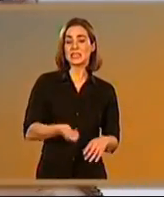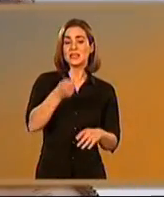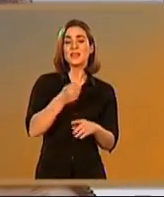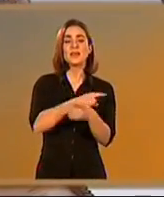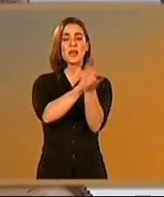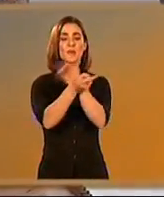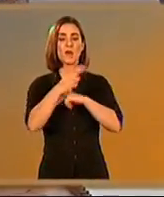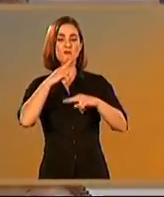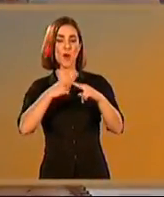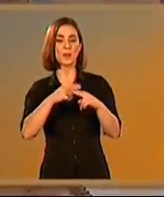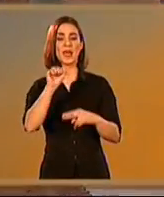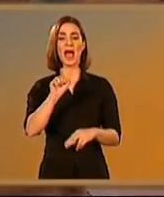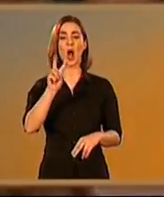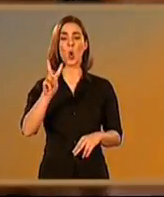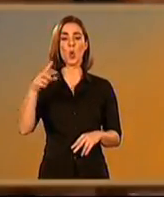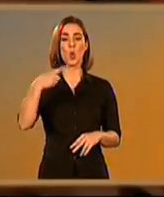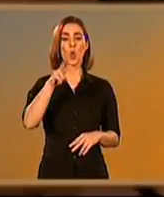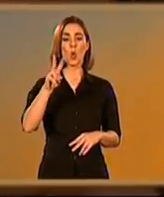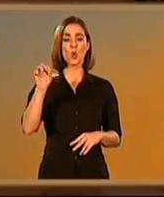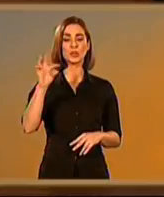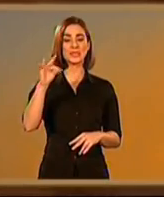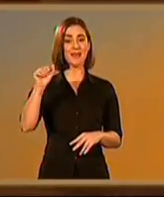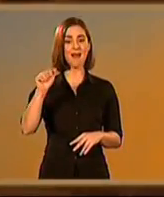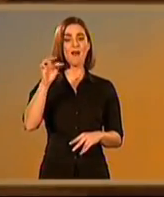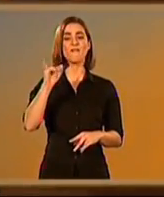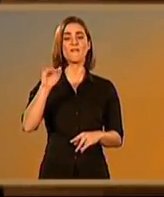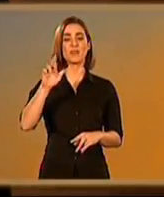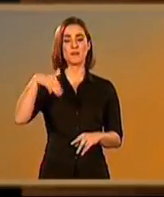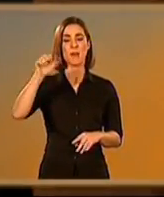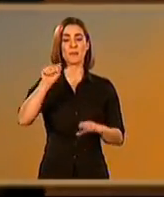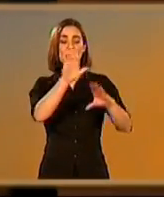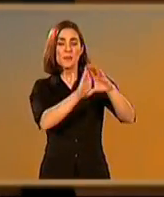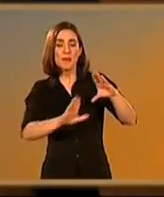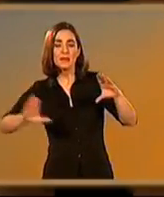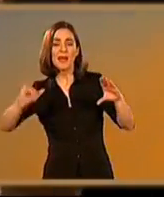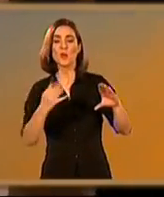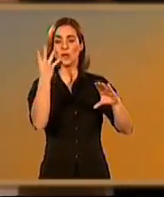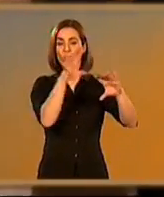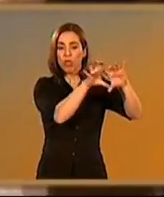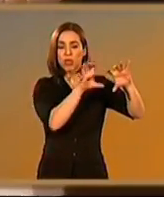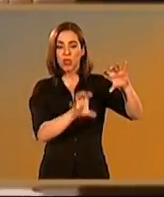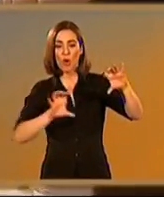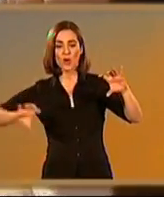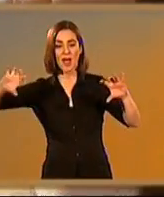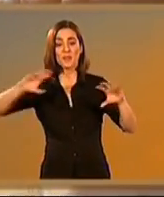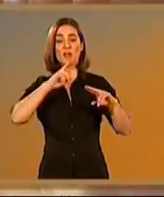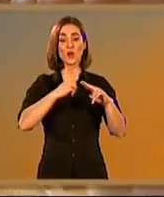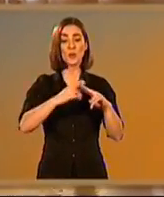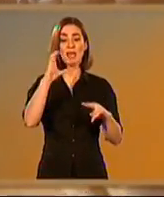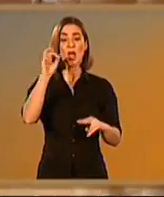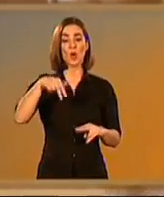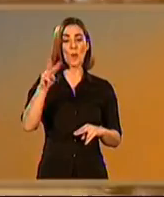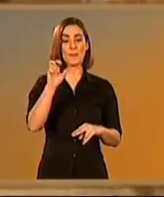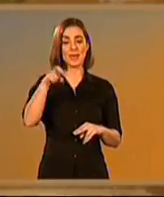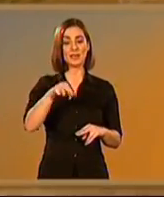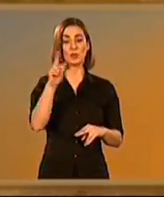Astigi, refundada como colonia augusta firma, gozó de gran notoriedad, pues fue la capital de uno de los cuatro conventos en que